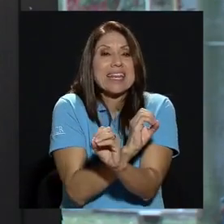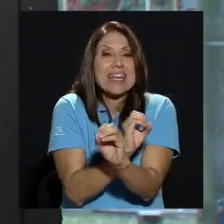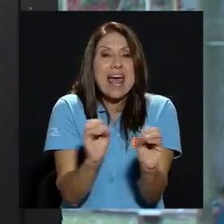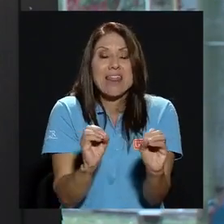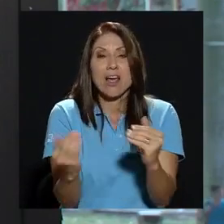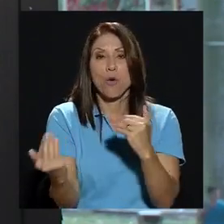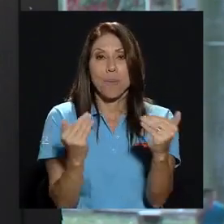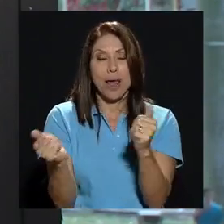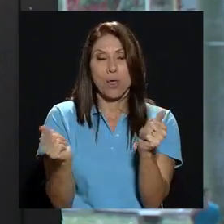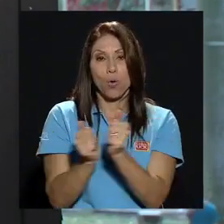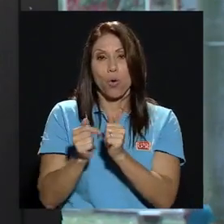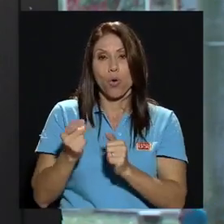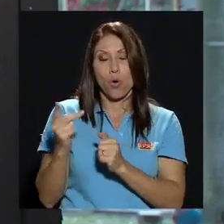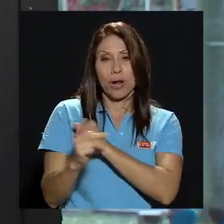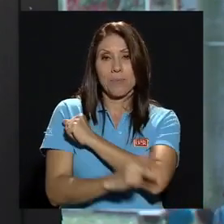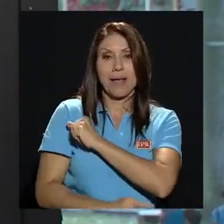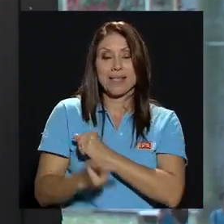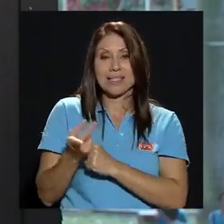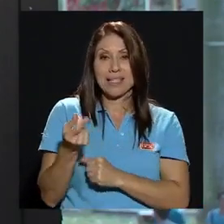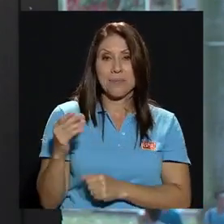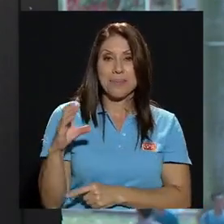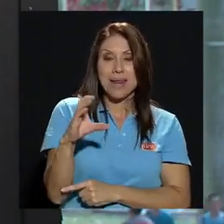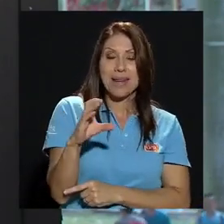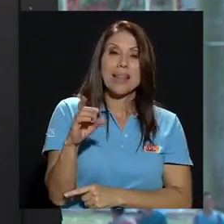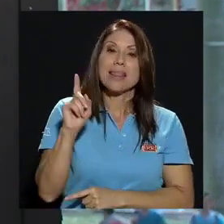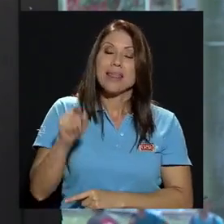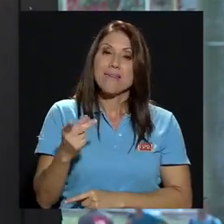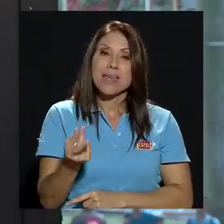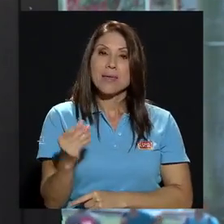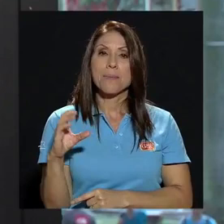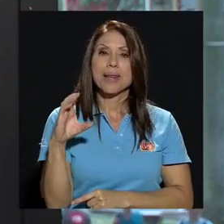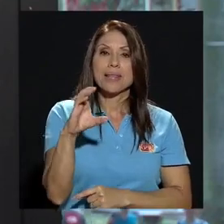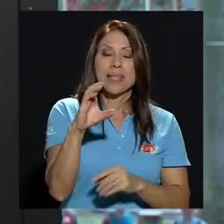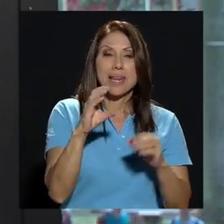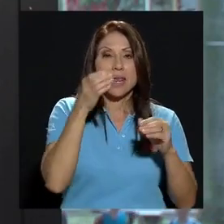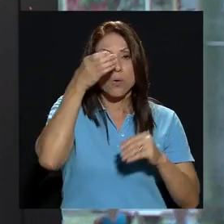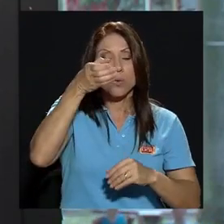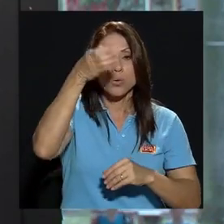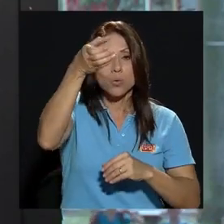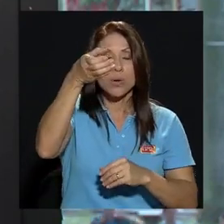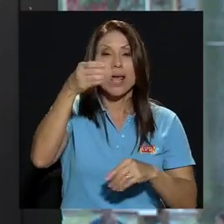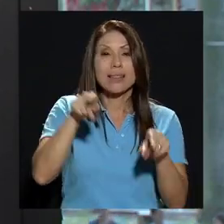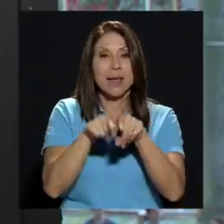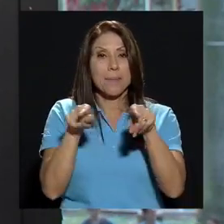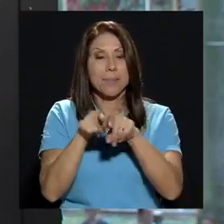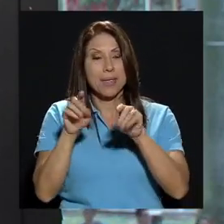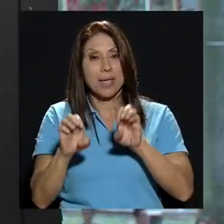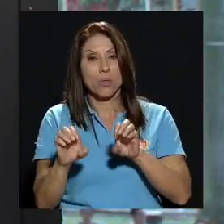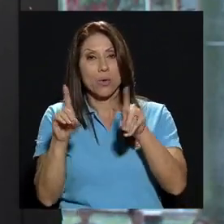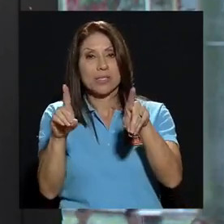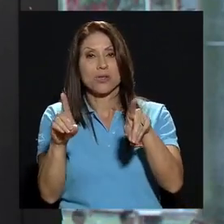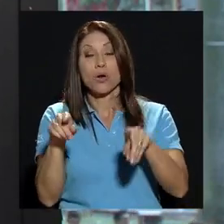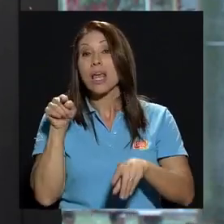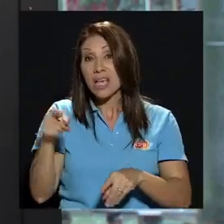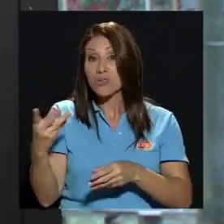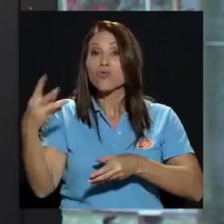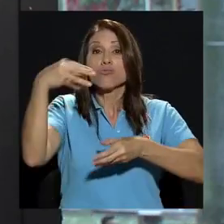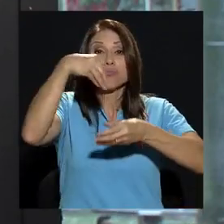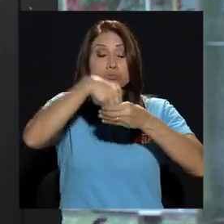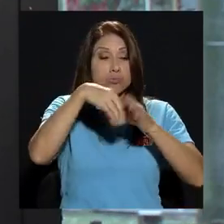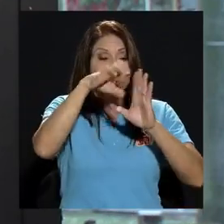el país tiene que invertir en cultura invertir en educación y como le decía anteriormente es un mandato constitucional